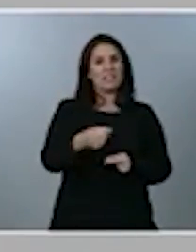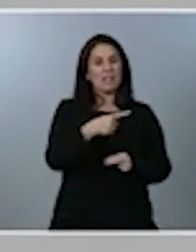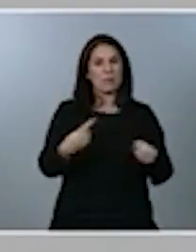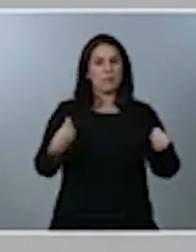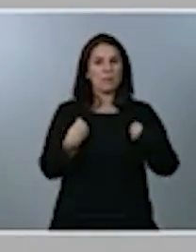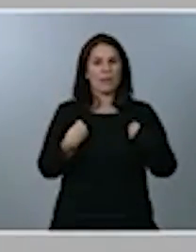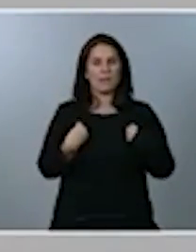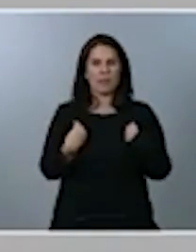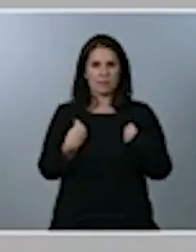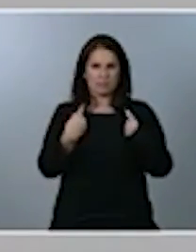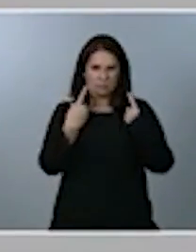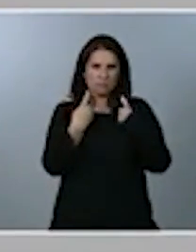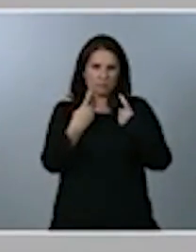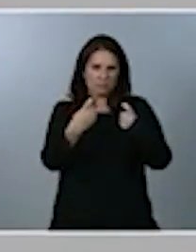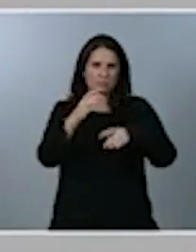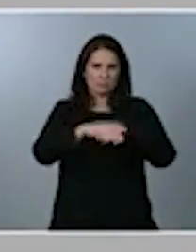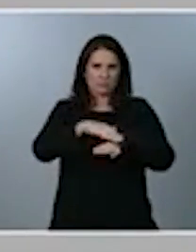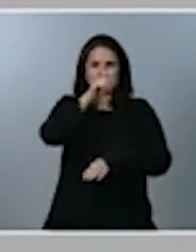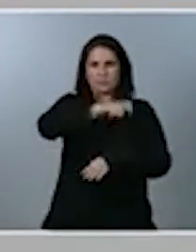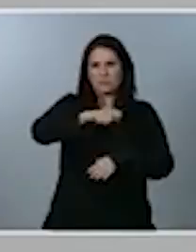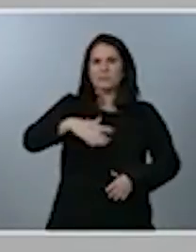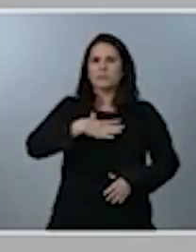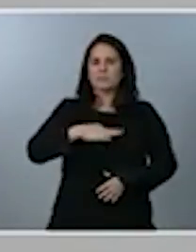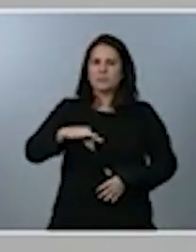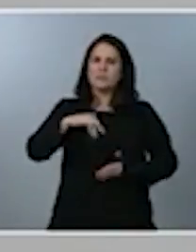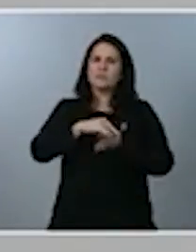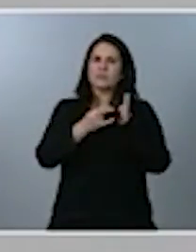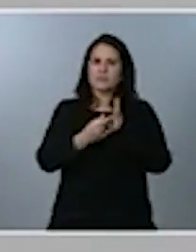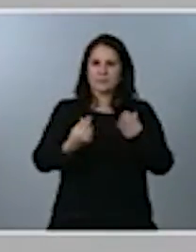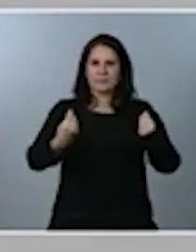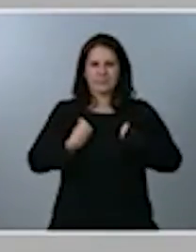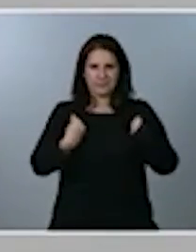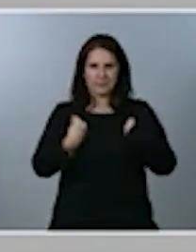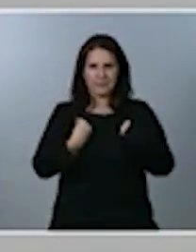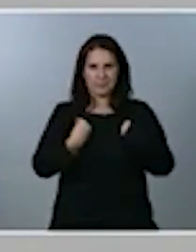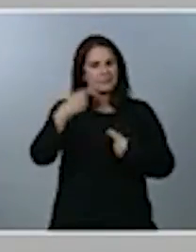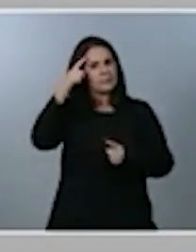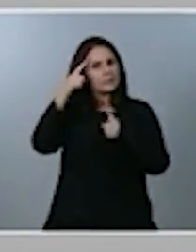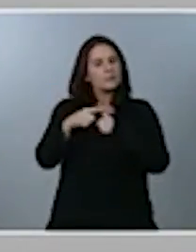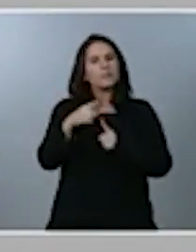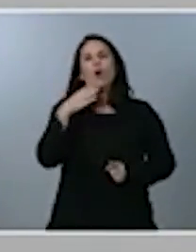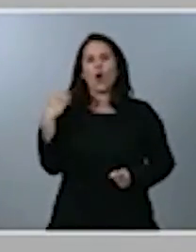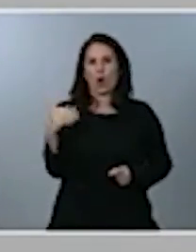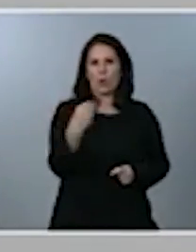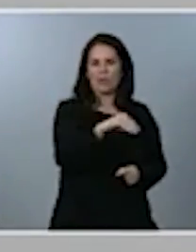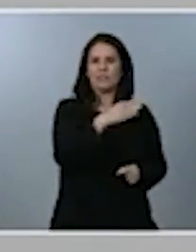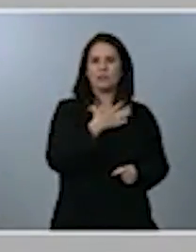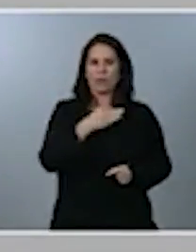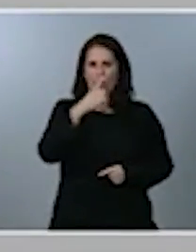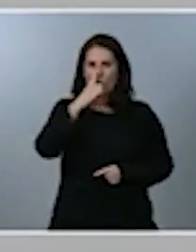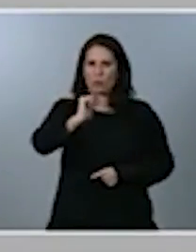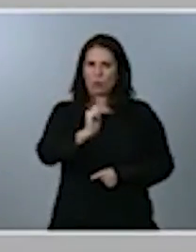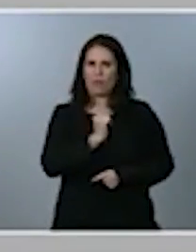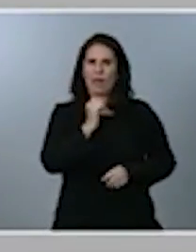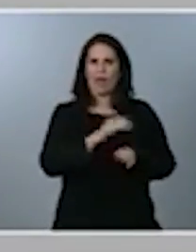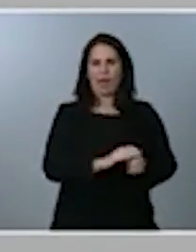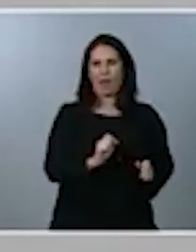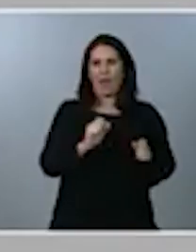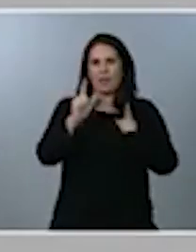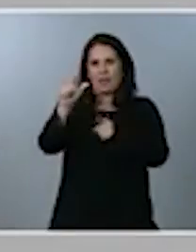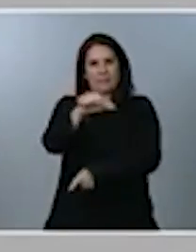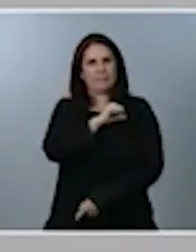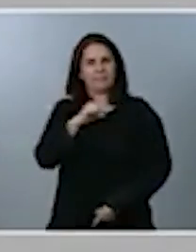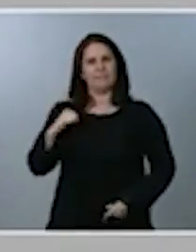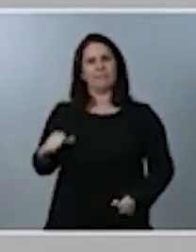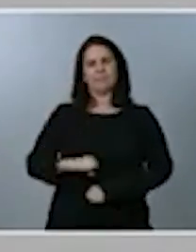puedan tener un proyecto de vida, para que los jóvenes puedan tener una oportunidad de emancipación, estas políticas se incrementan un